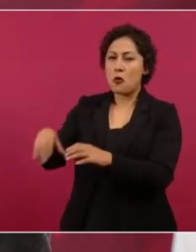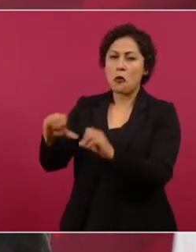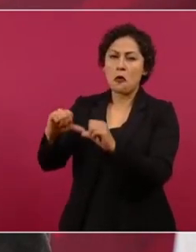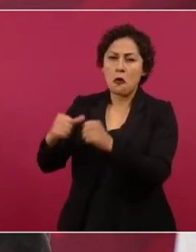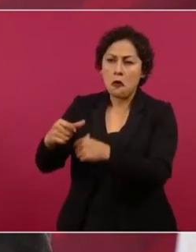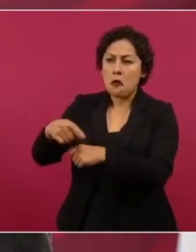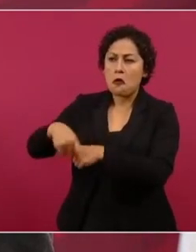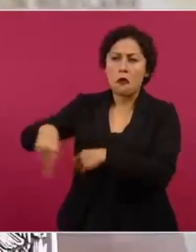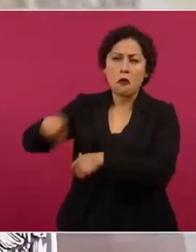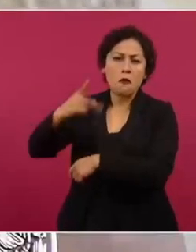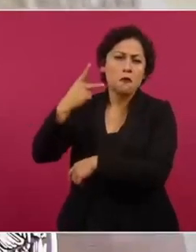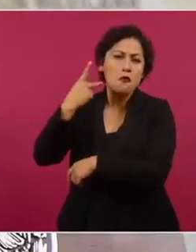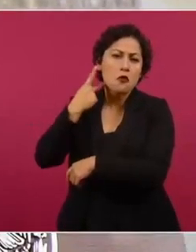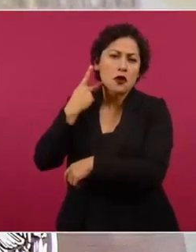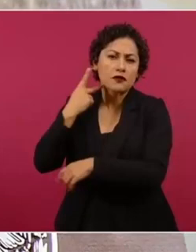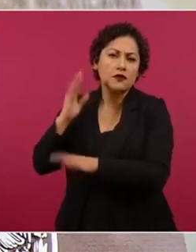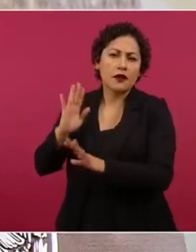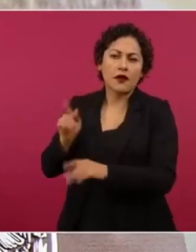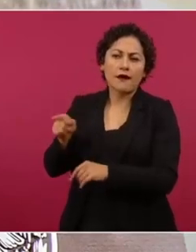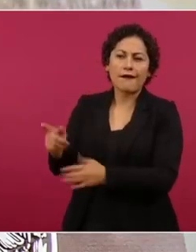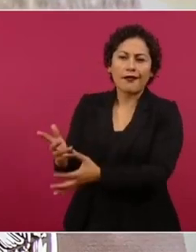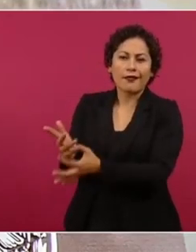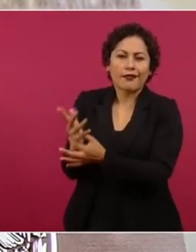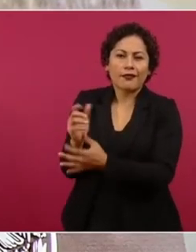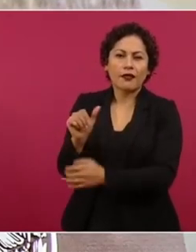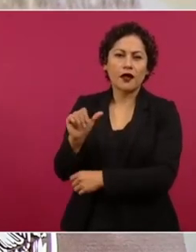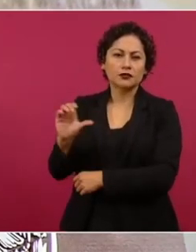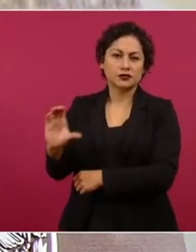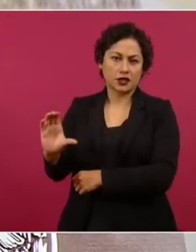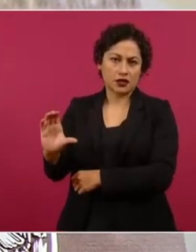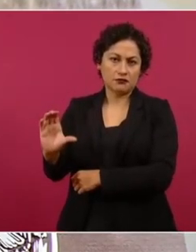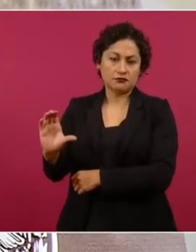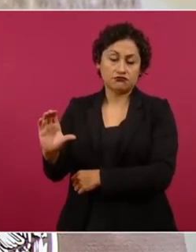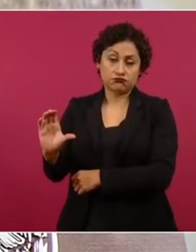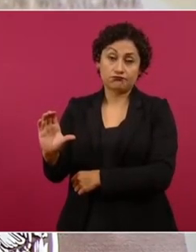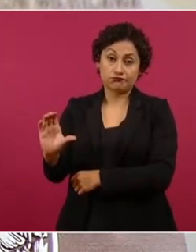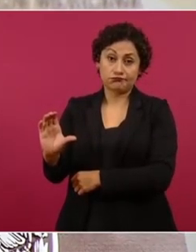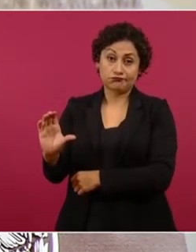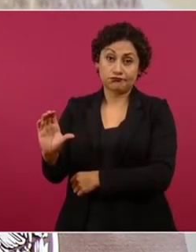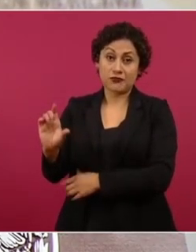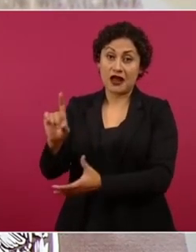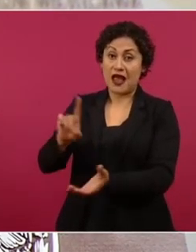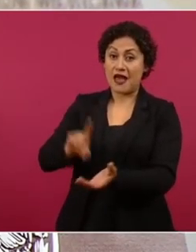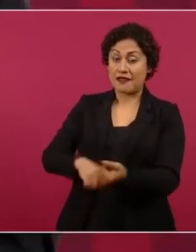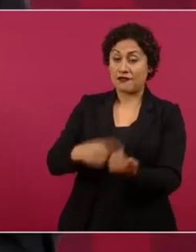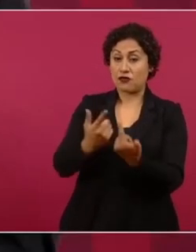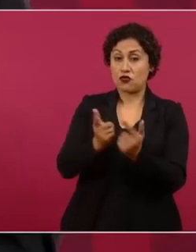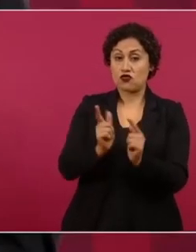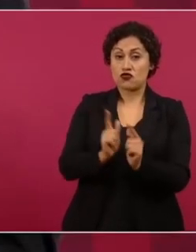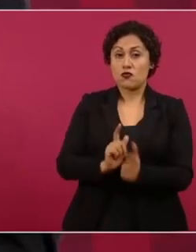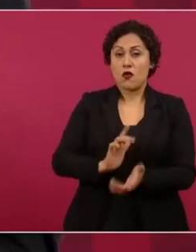de la llamada sociedad civil son financiadas por la oligarquía,